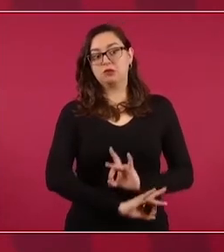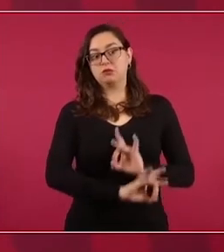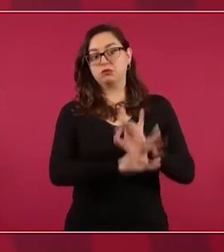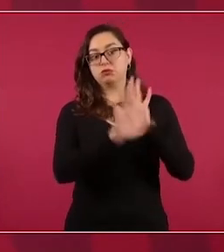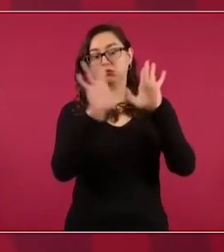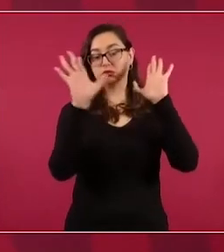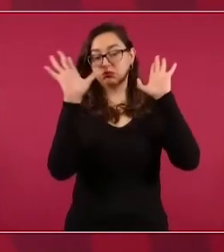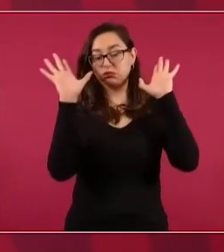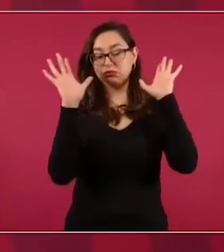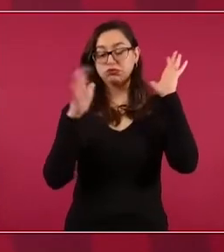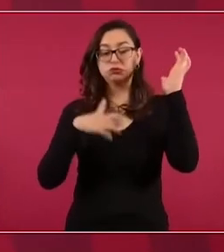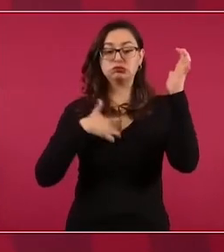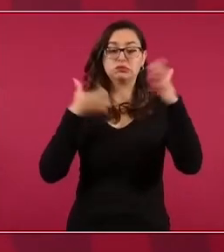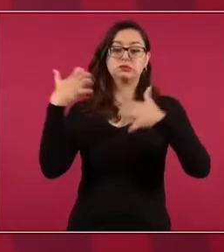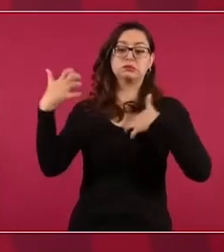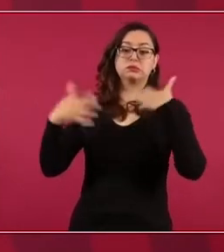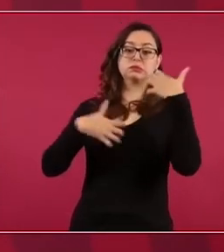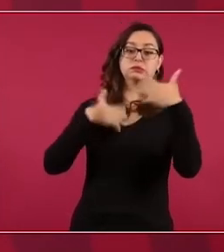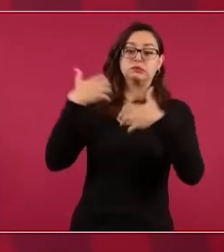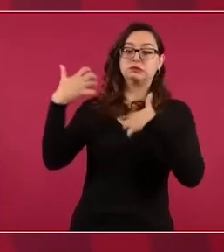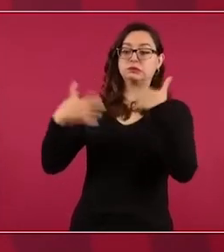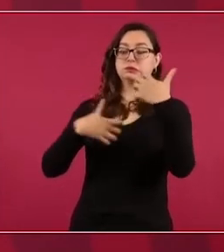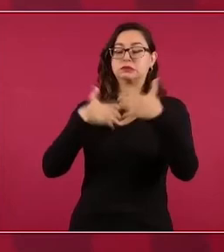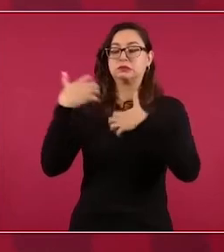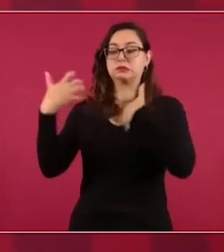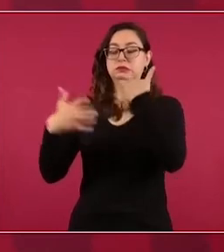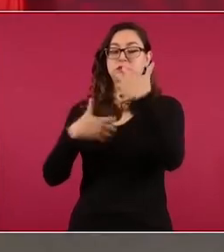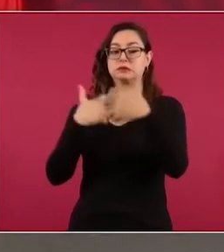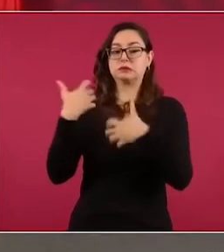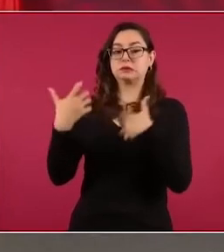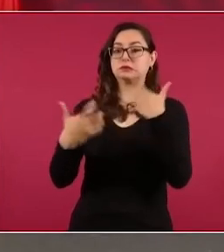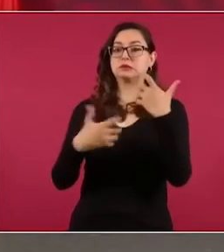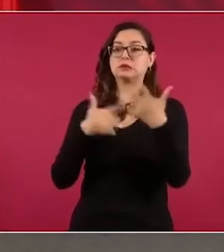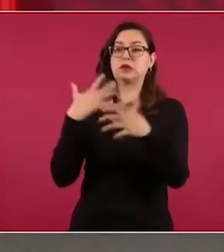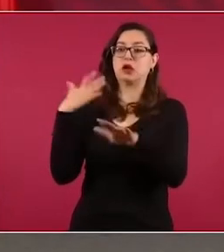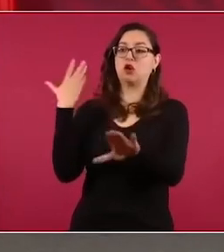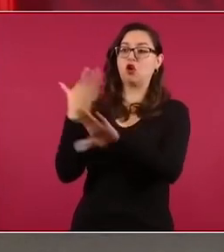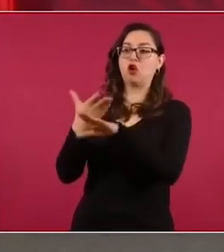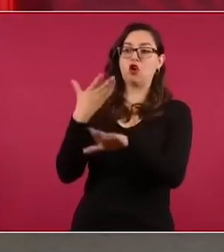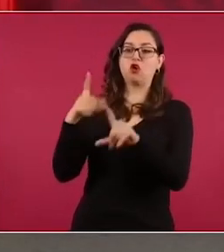de que México está permitiendo que